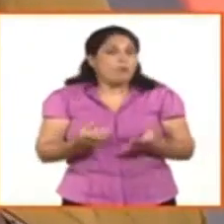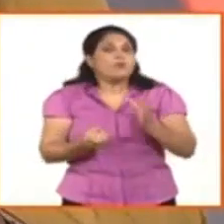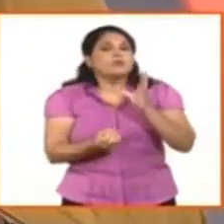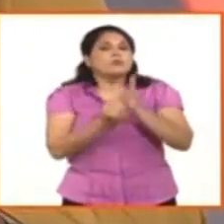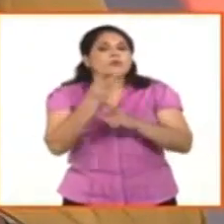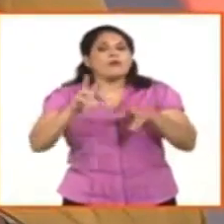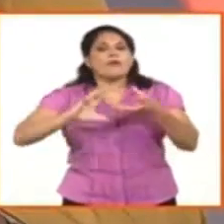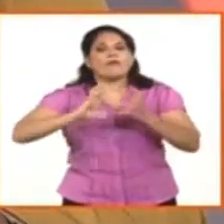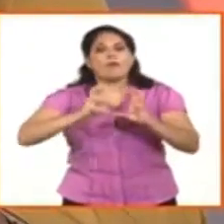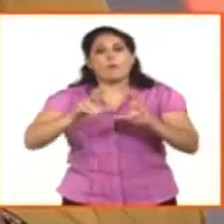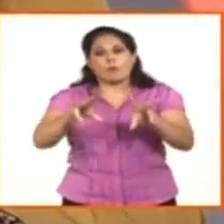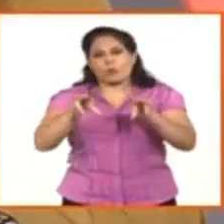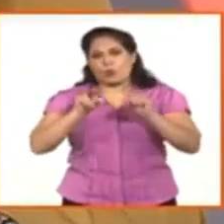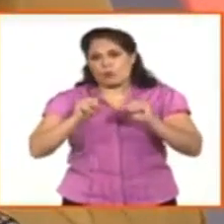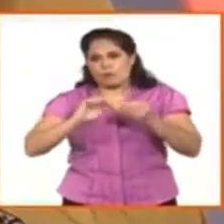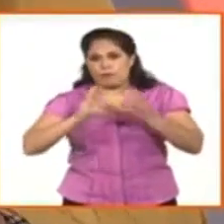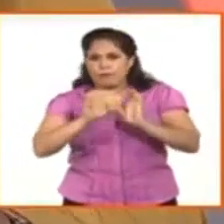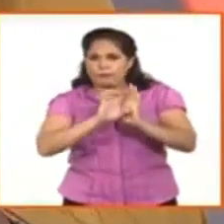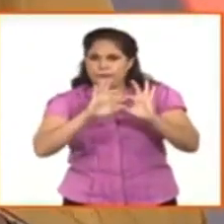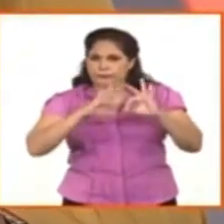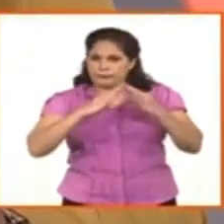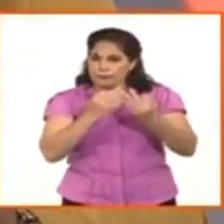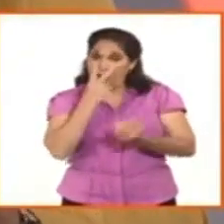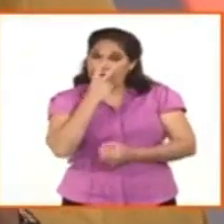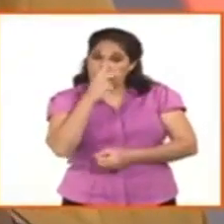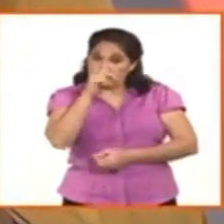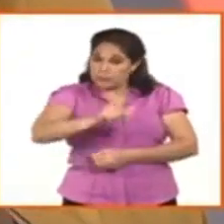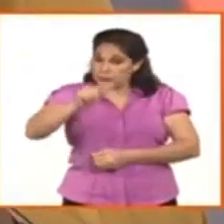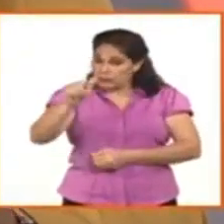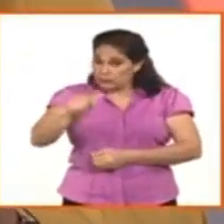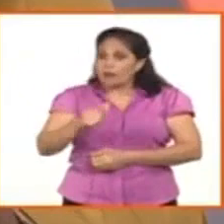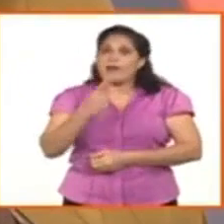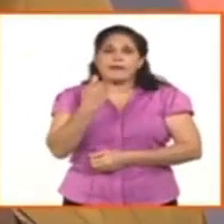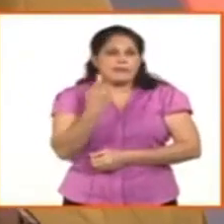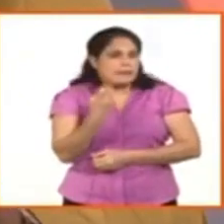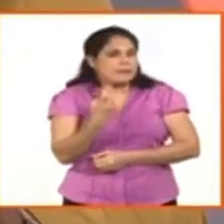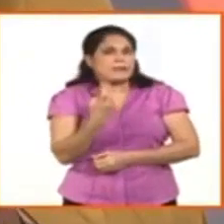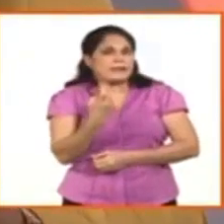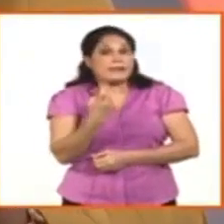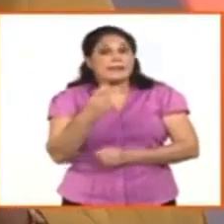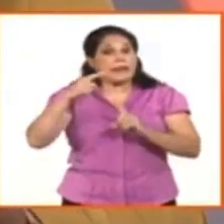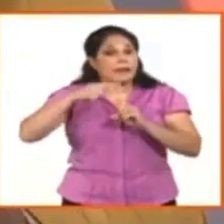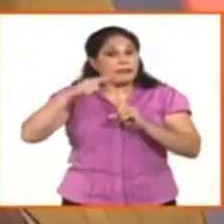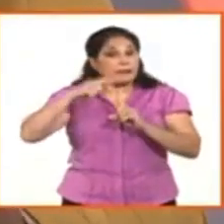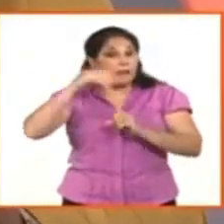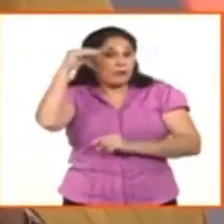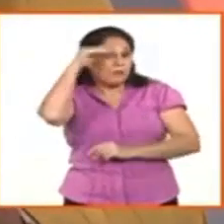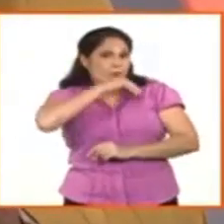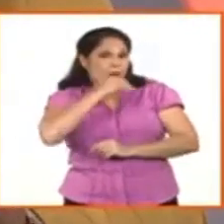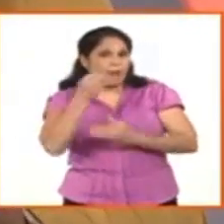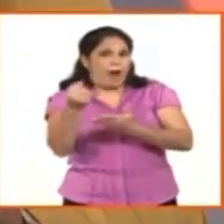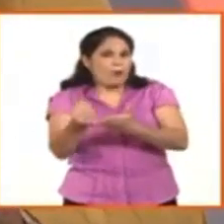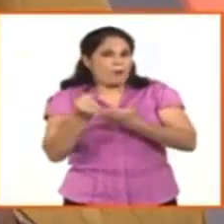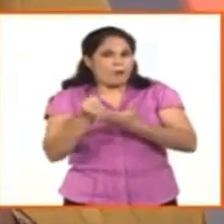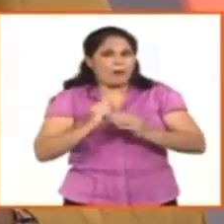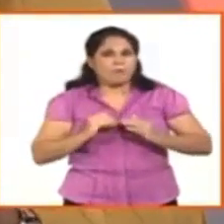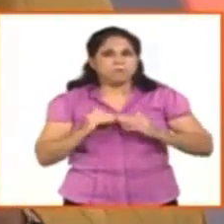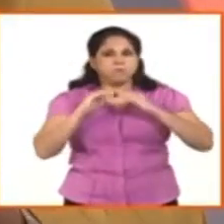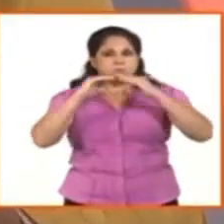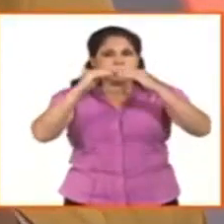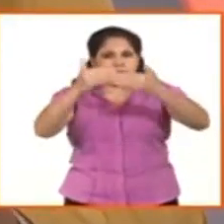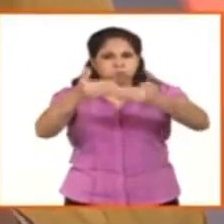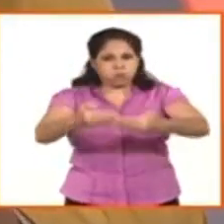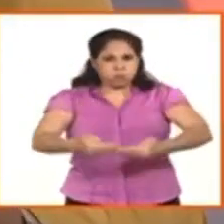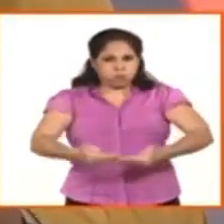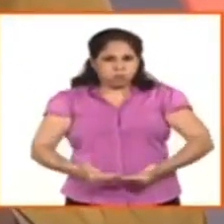nuevo programa de atención a las personas que requieren las técnicas de reproducción asistida para poder desarrollar